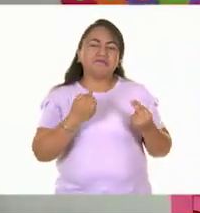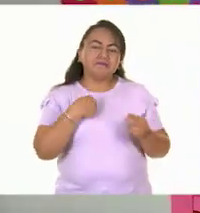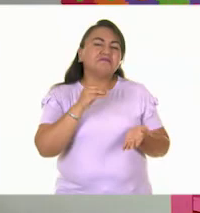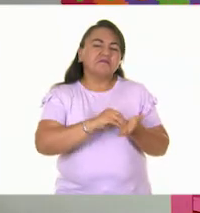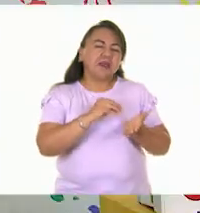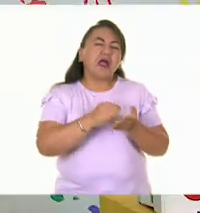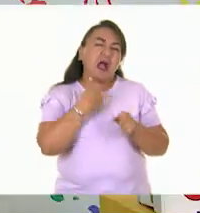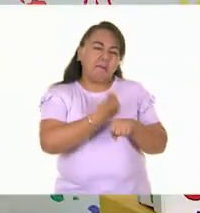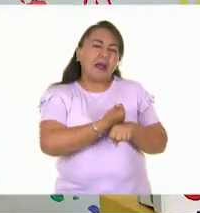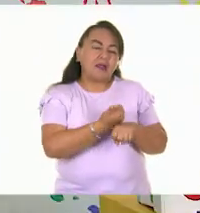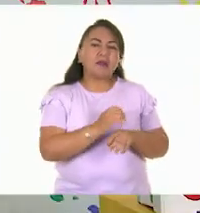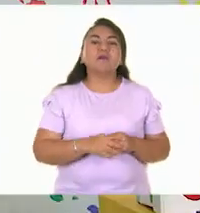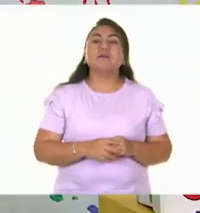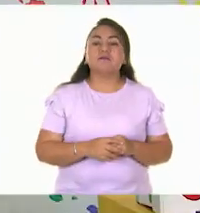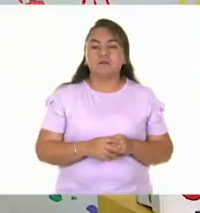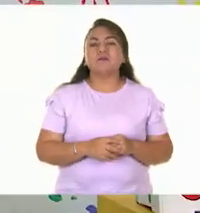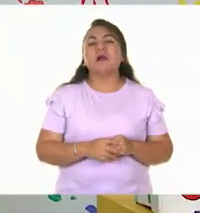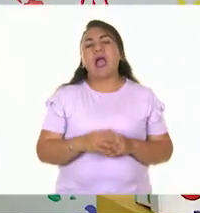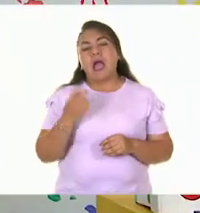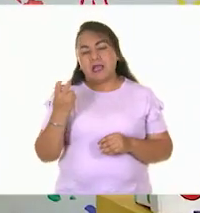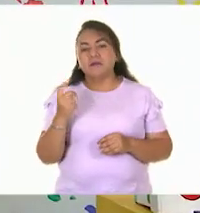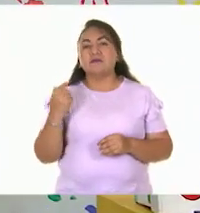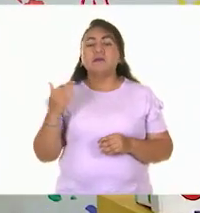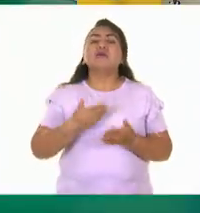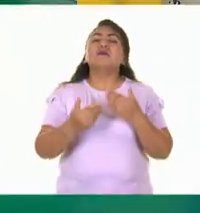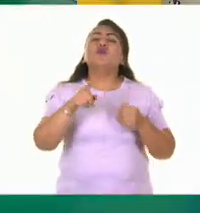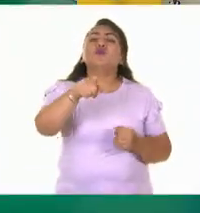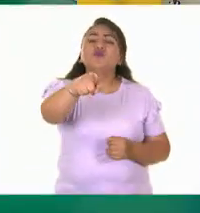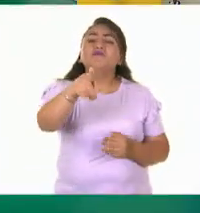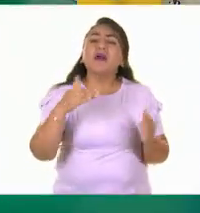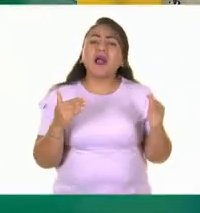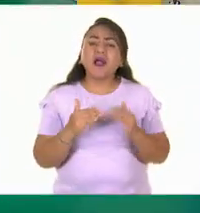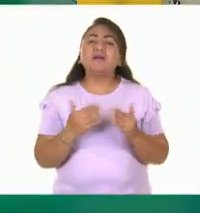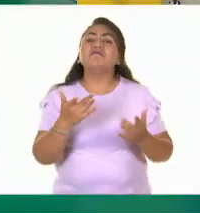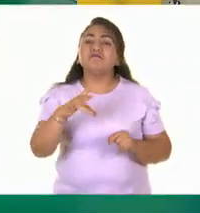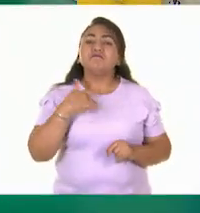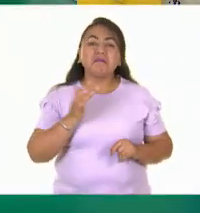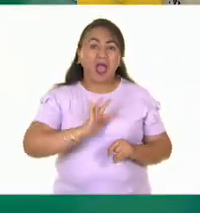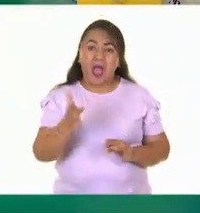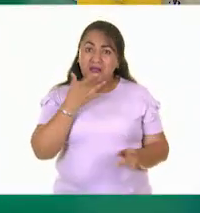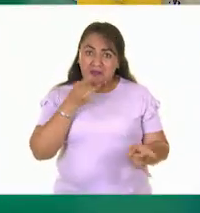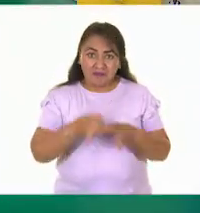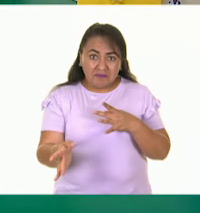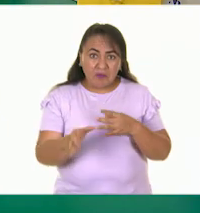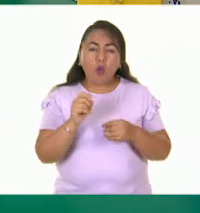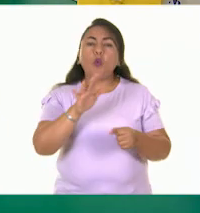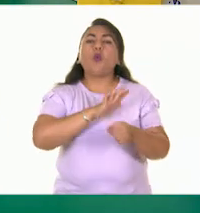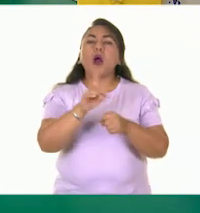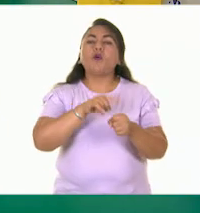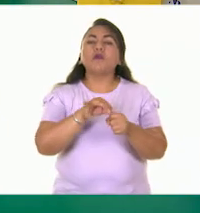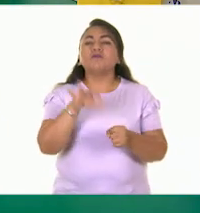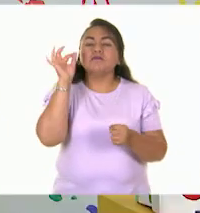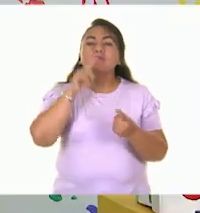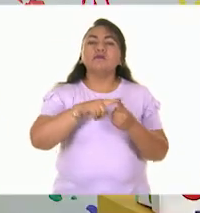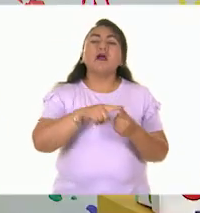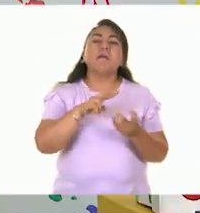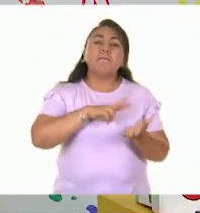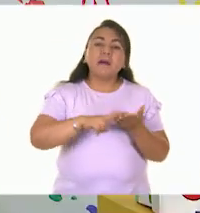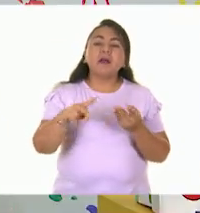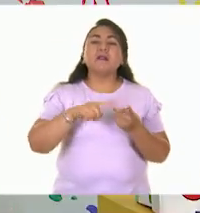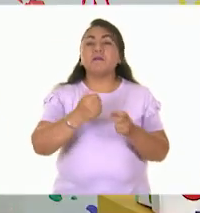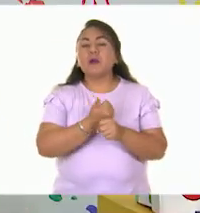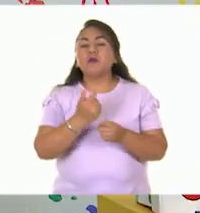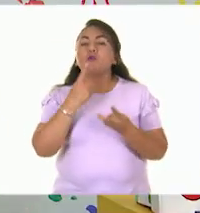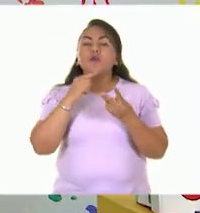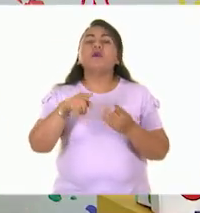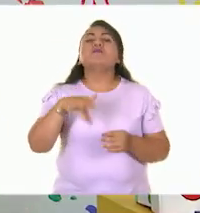proceso. Ok, en proceso. Entonces, ¿ustedes en casa cómo se sienten? ¿Qué color se pondrían? ¿Y cómo consideran que